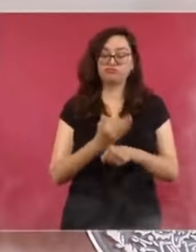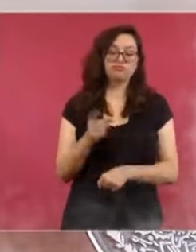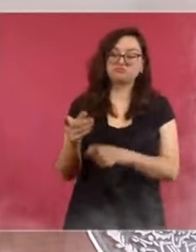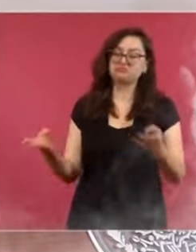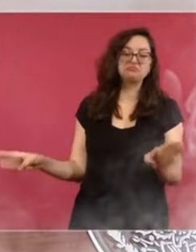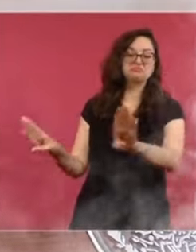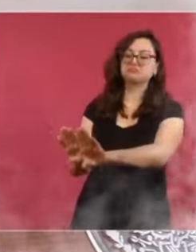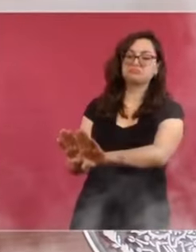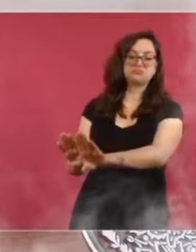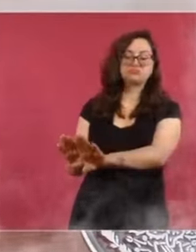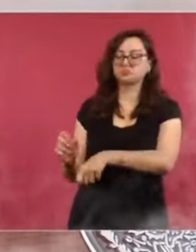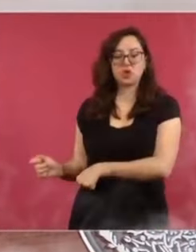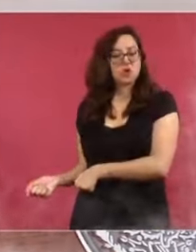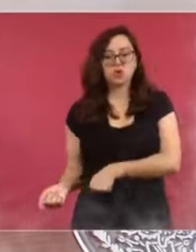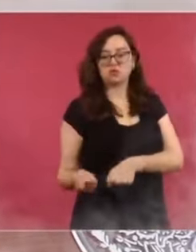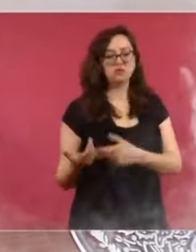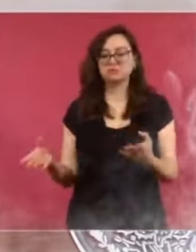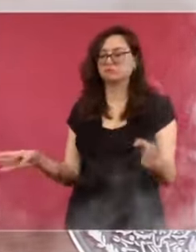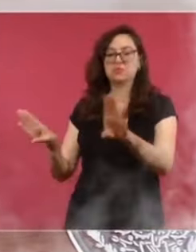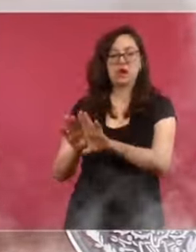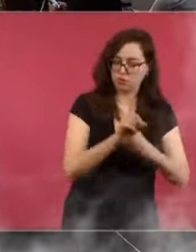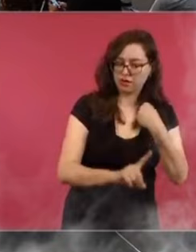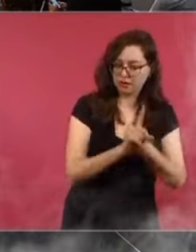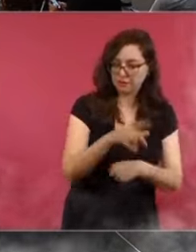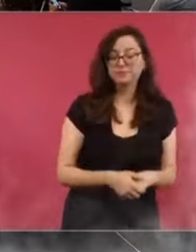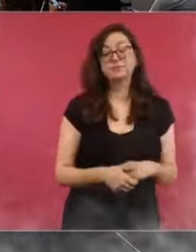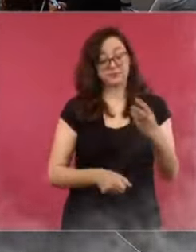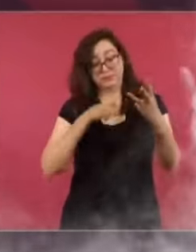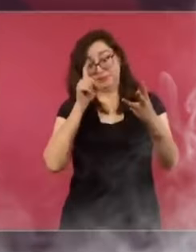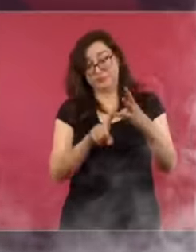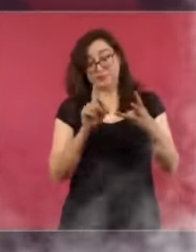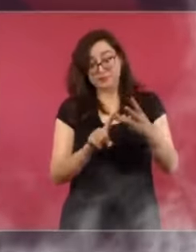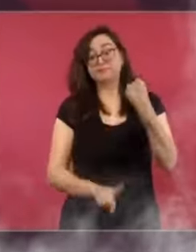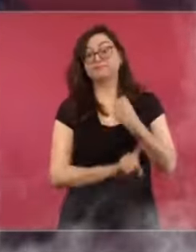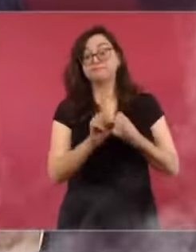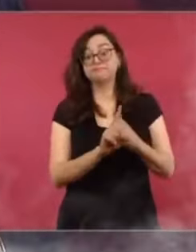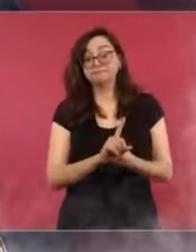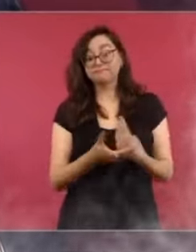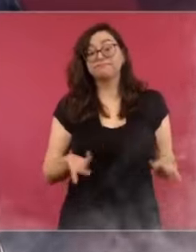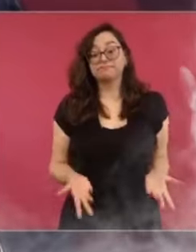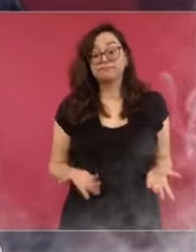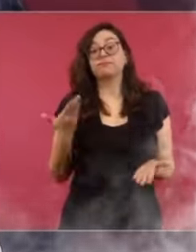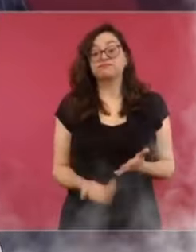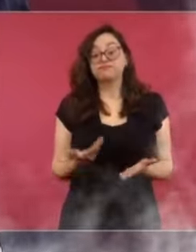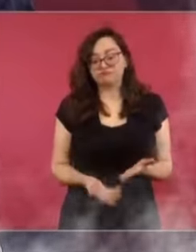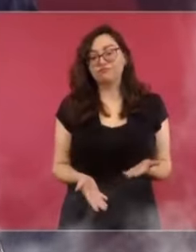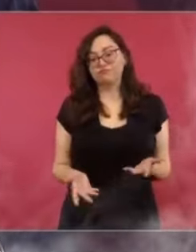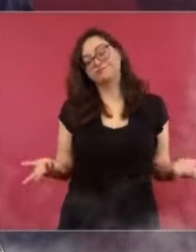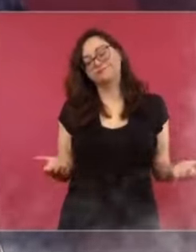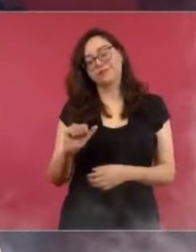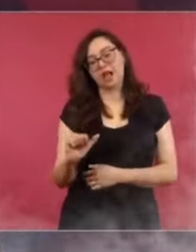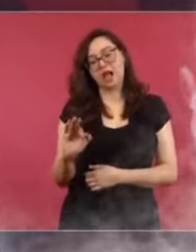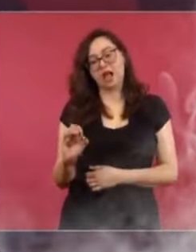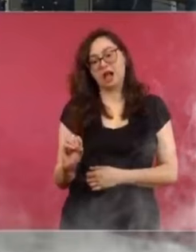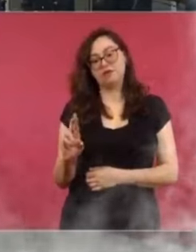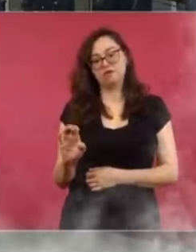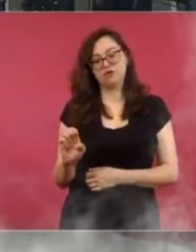el campo de golf, porque ya va a ser reserva. Tercero surge ahora con lo del fondo